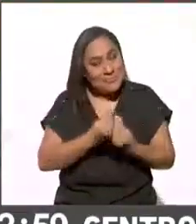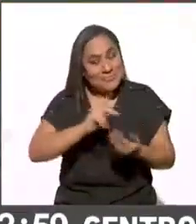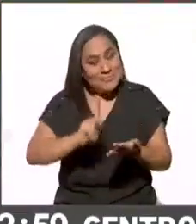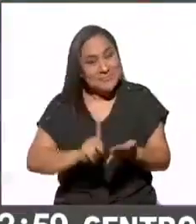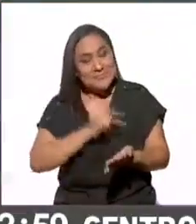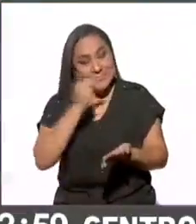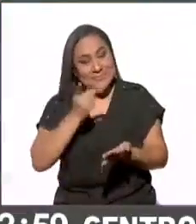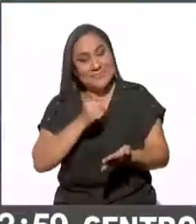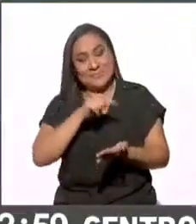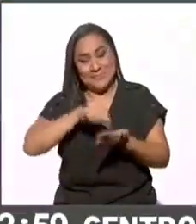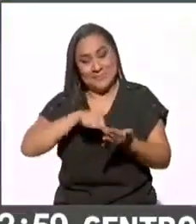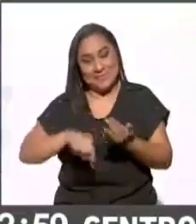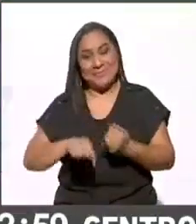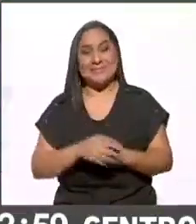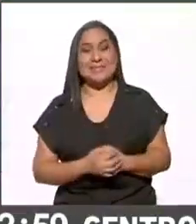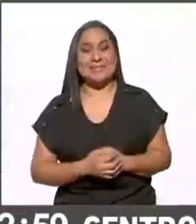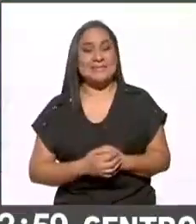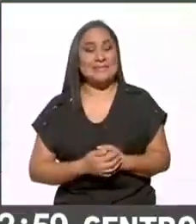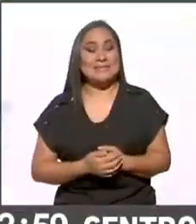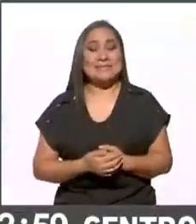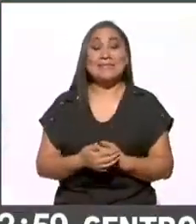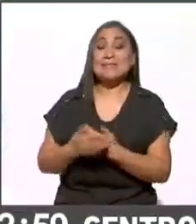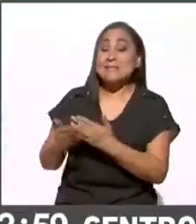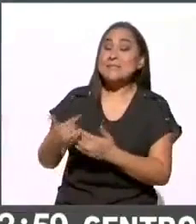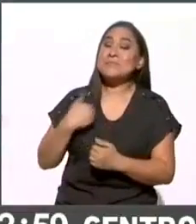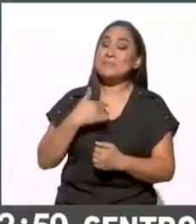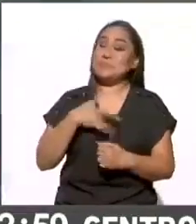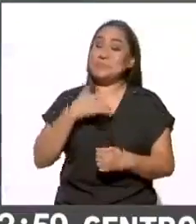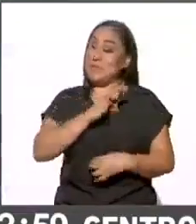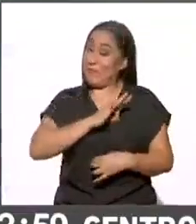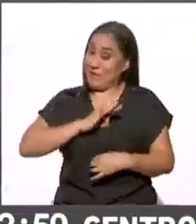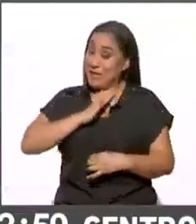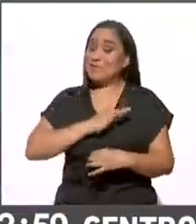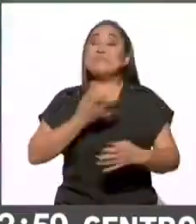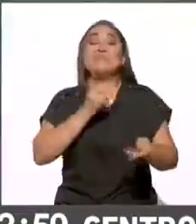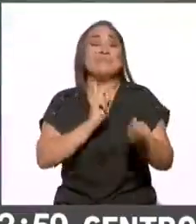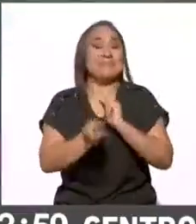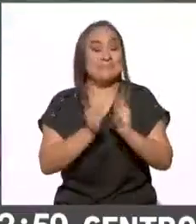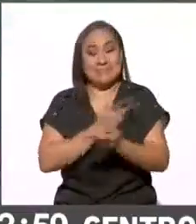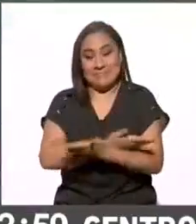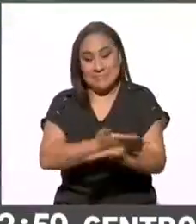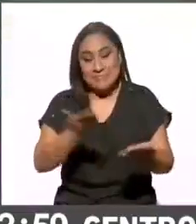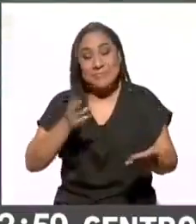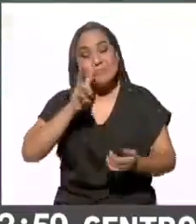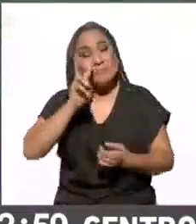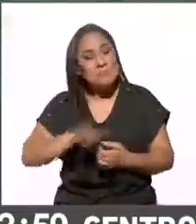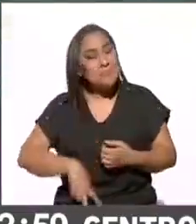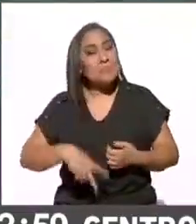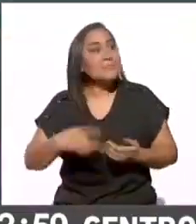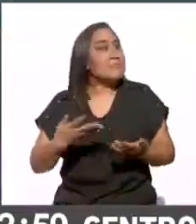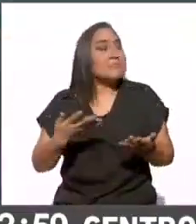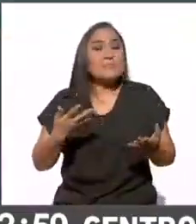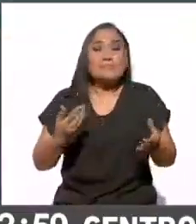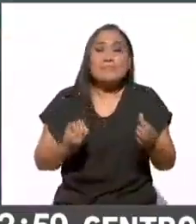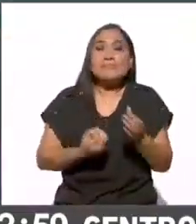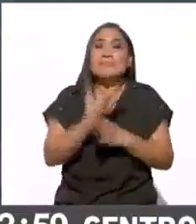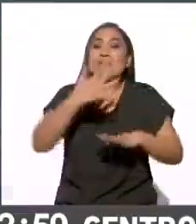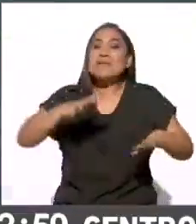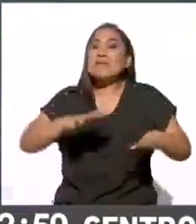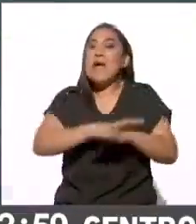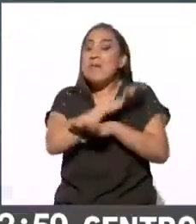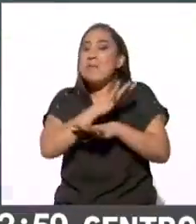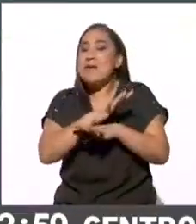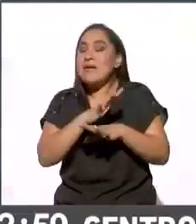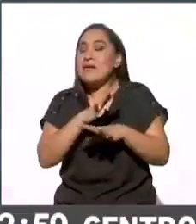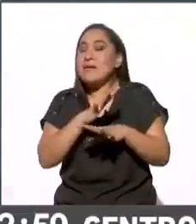compartiendo el espacio contigo. Gracias. Vénica. Pues yo muy feliz de compartir con ustedes. Yo innovando en este lenguaje de la